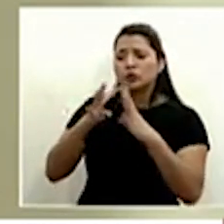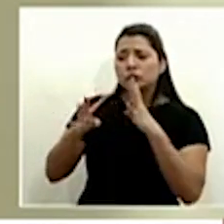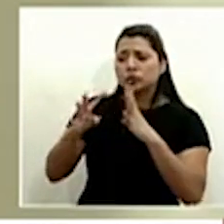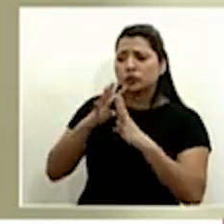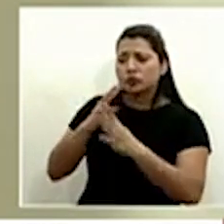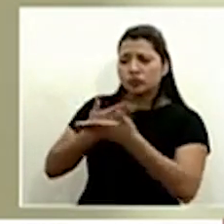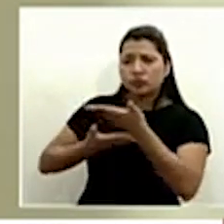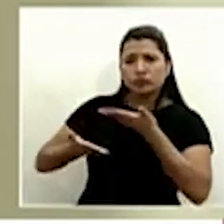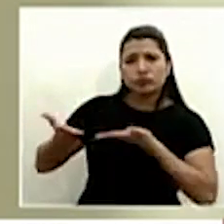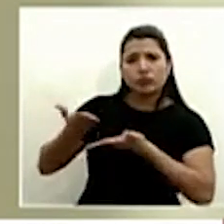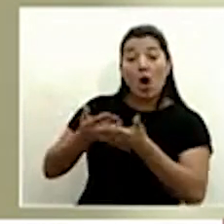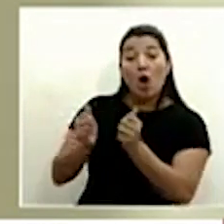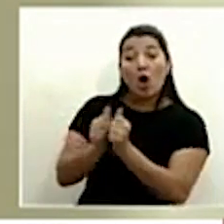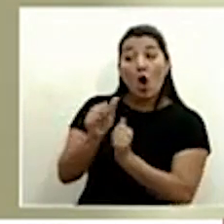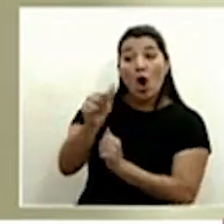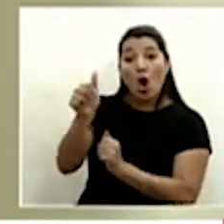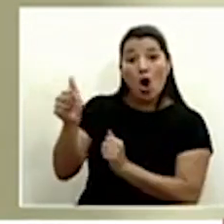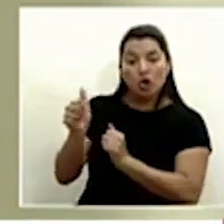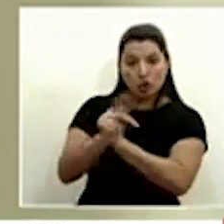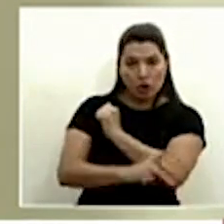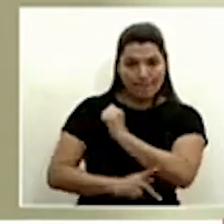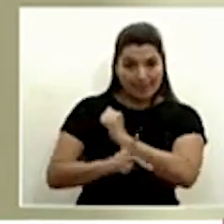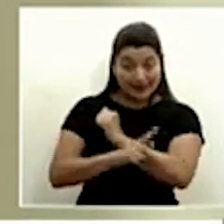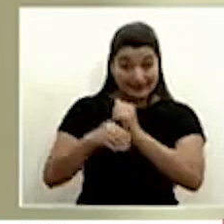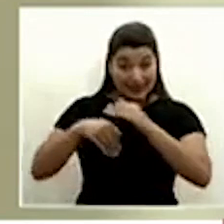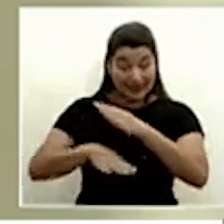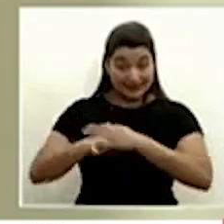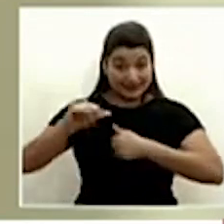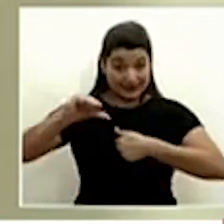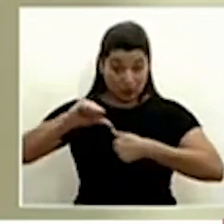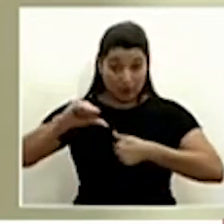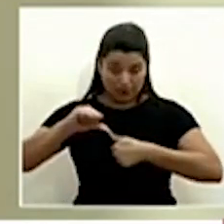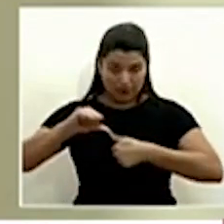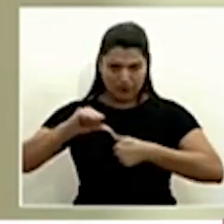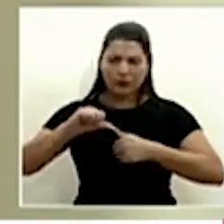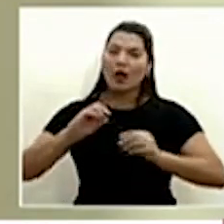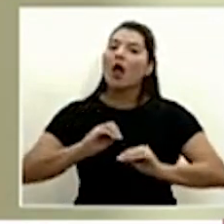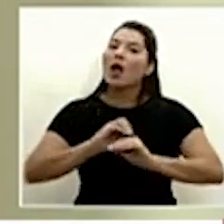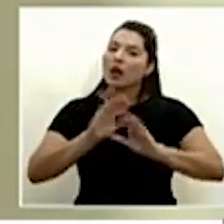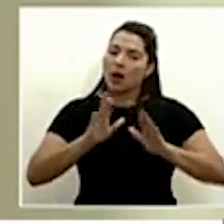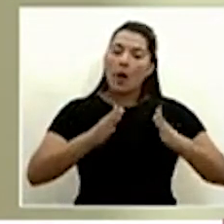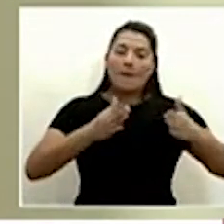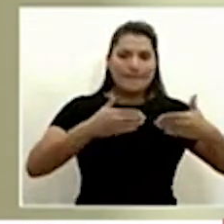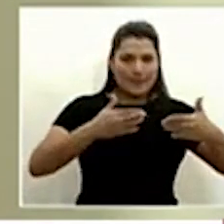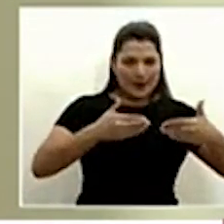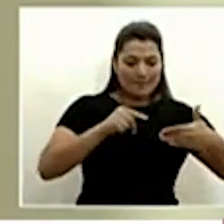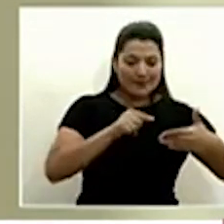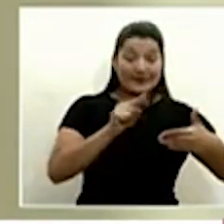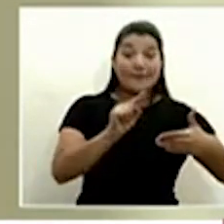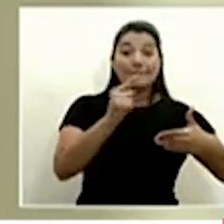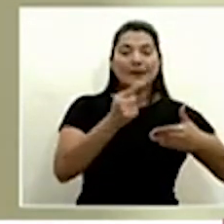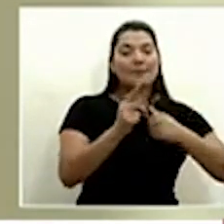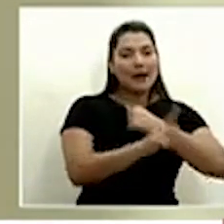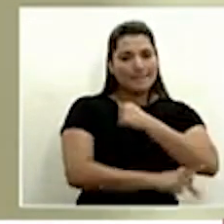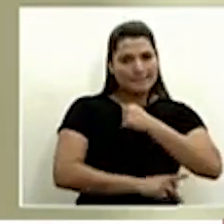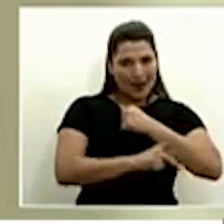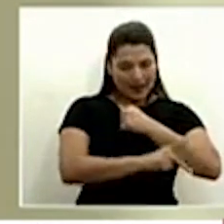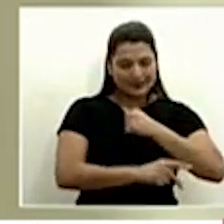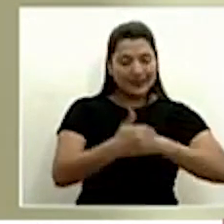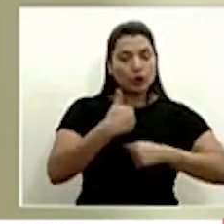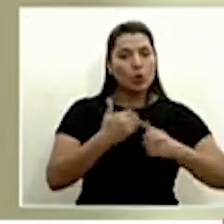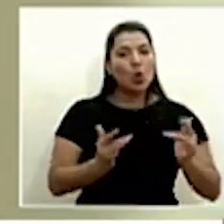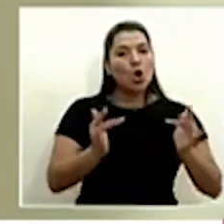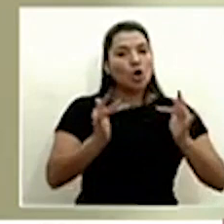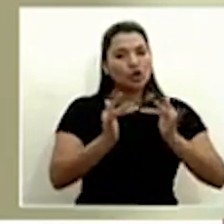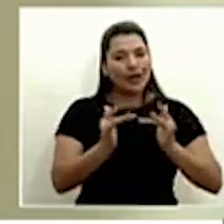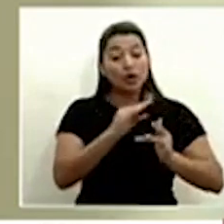inicio con los otros países de la región. Por supuesto que Panamá al ser el primer país que tomó contacto